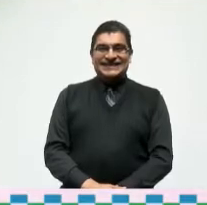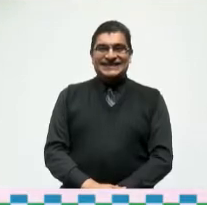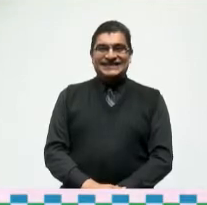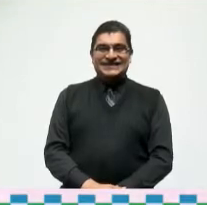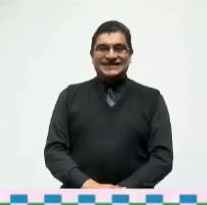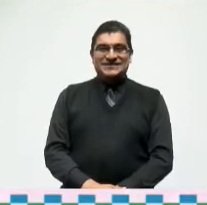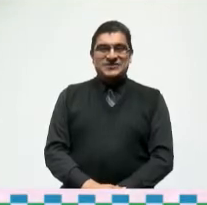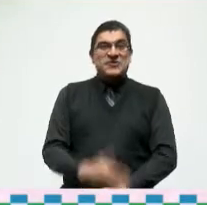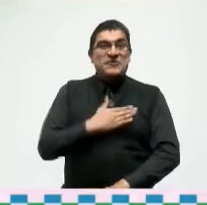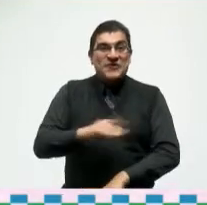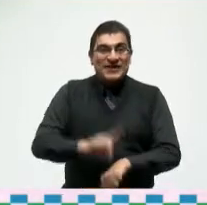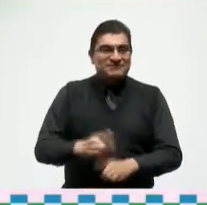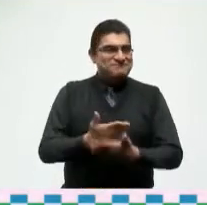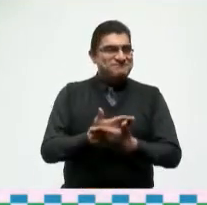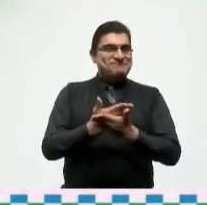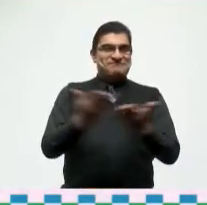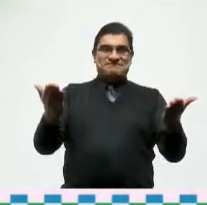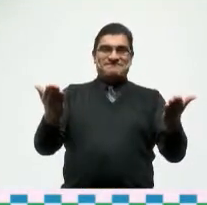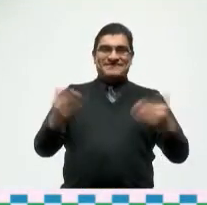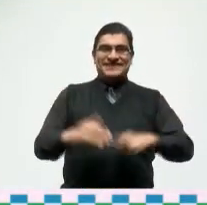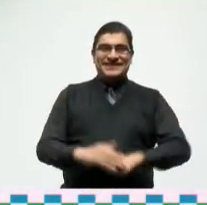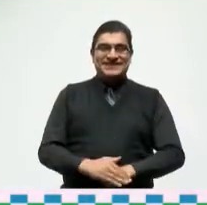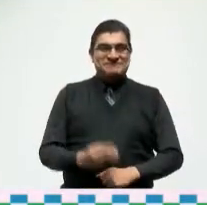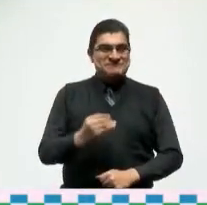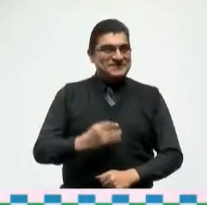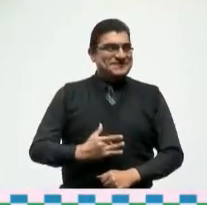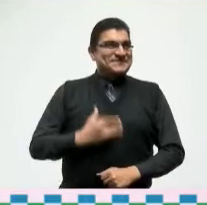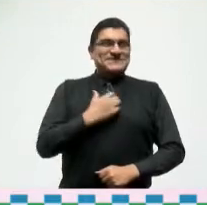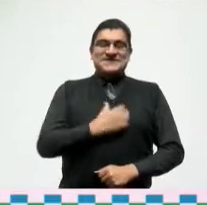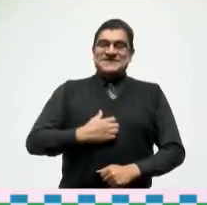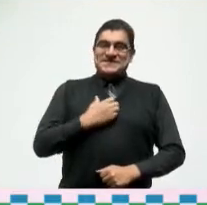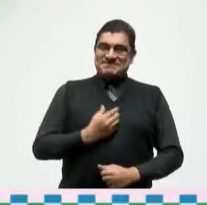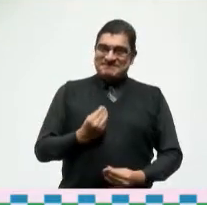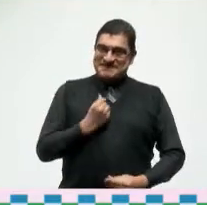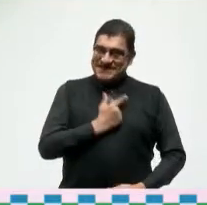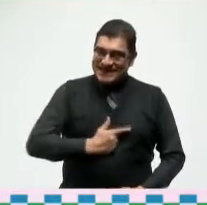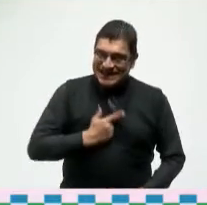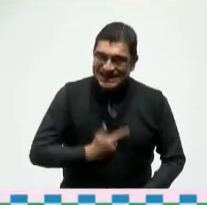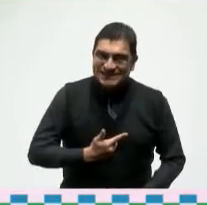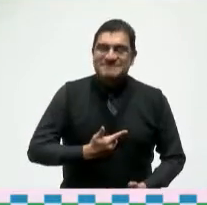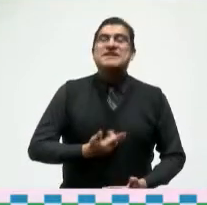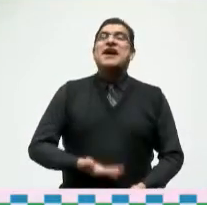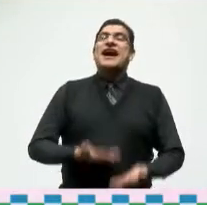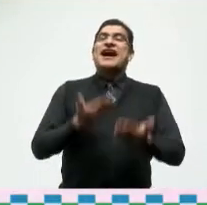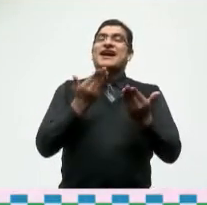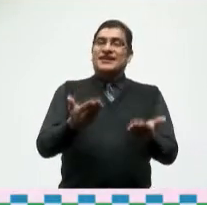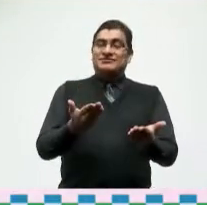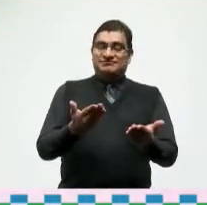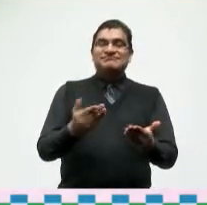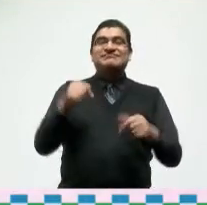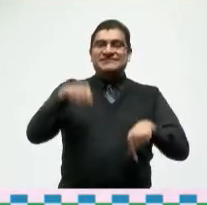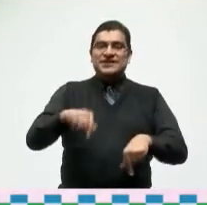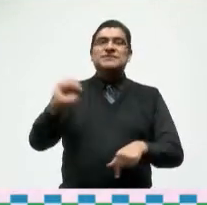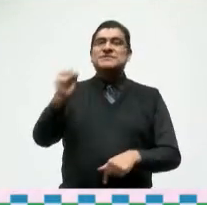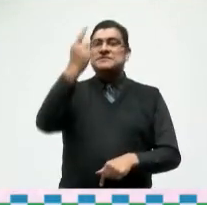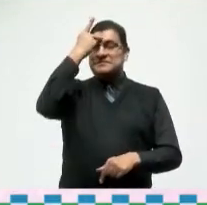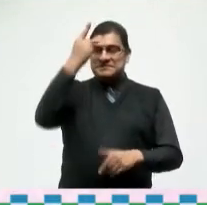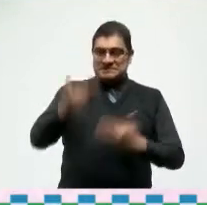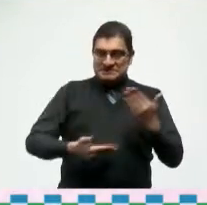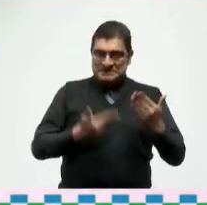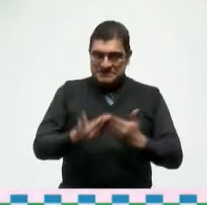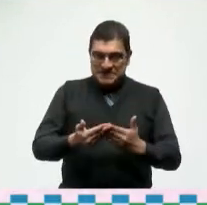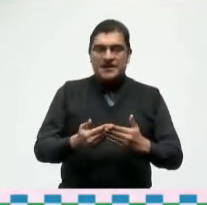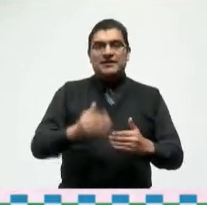Muy buenos días me da mucho gusto estar este día desde San Luis Potosí